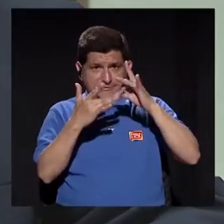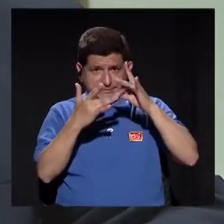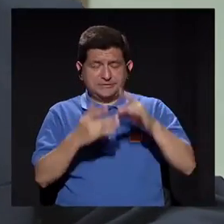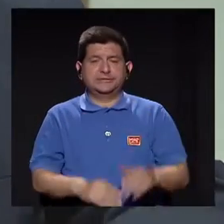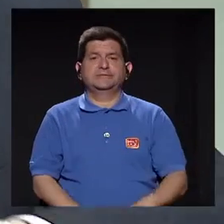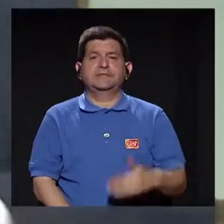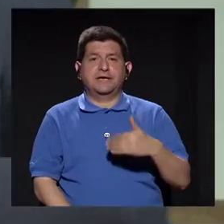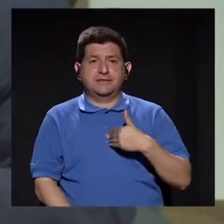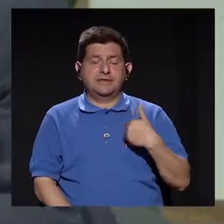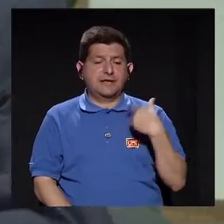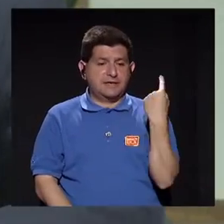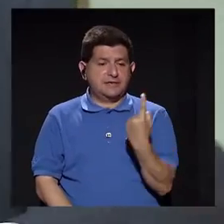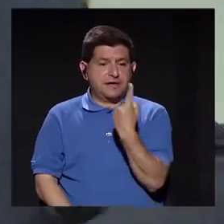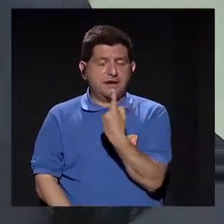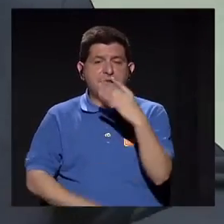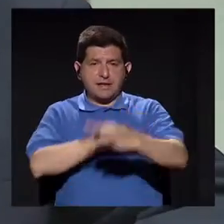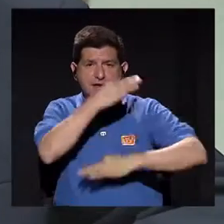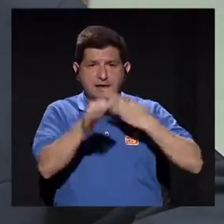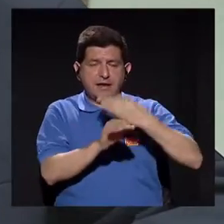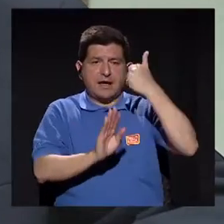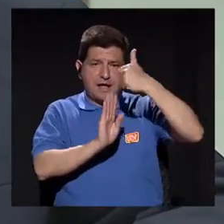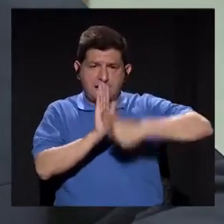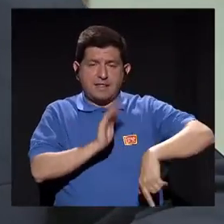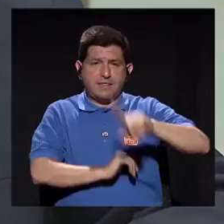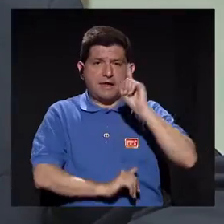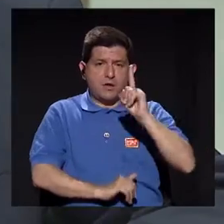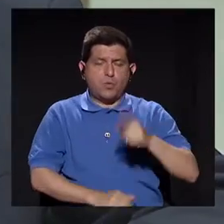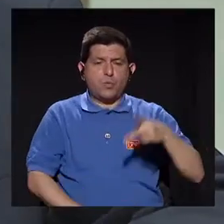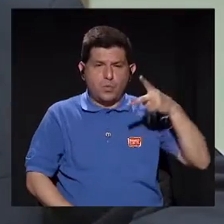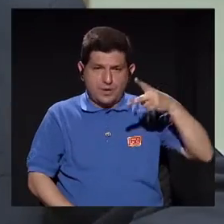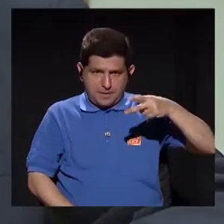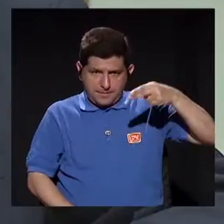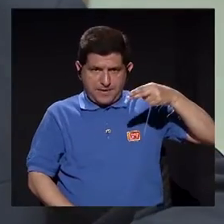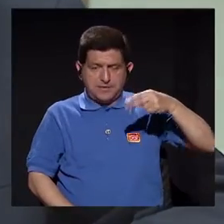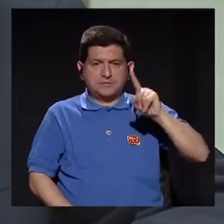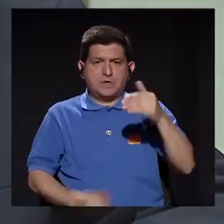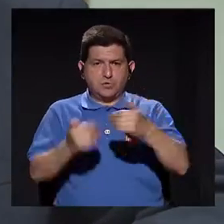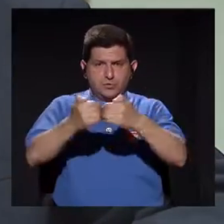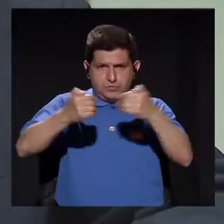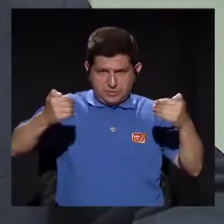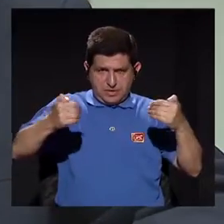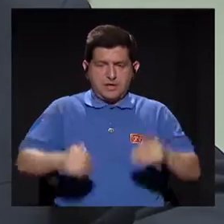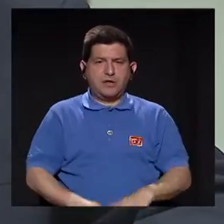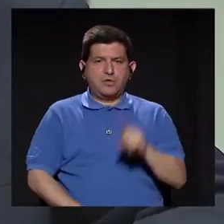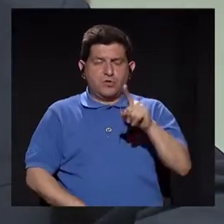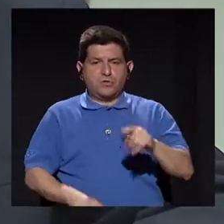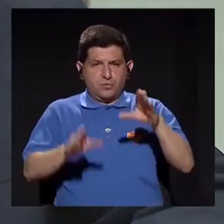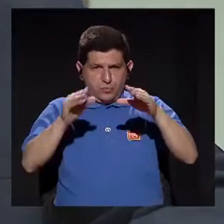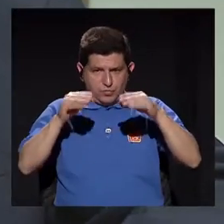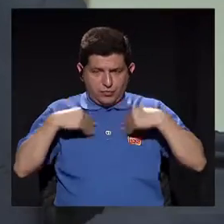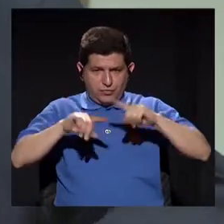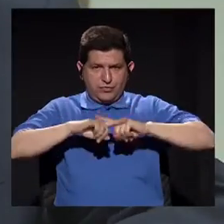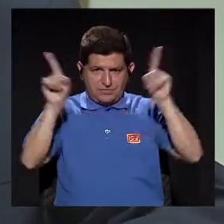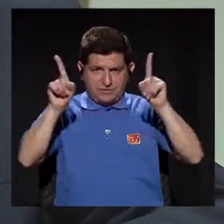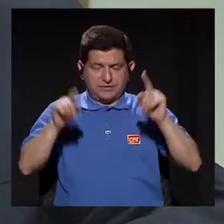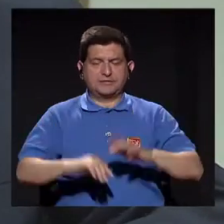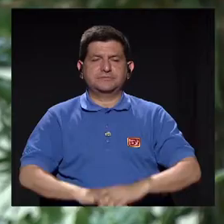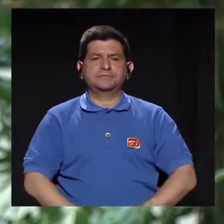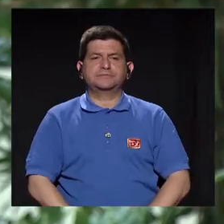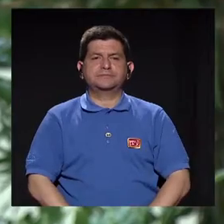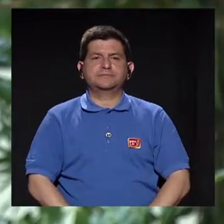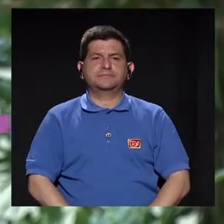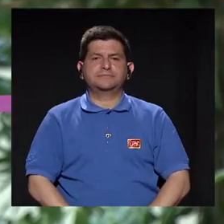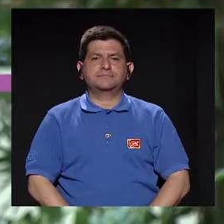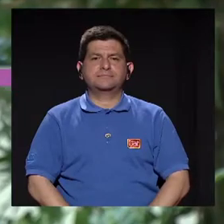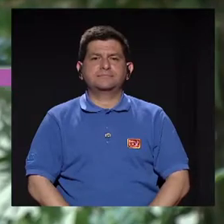y debe tenerse para cada tipo de cirugía una pinza, un separador, un receptor, diferentes cosas.